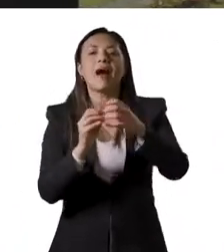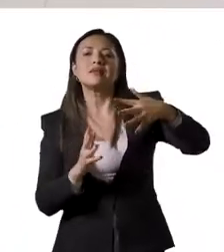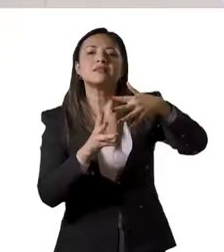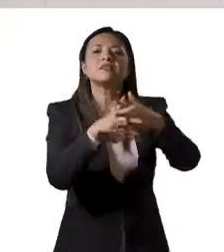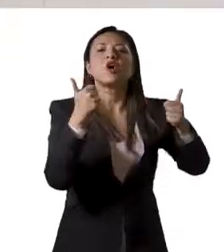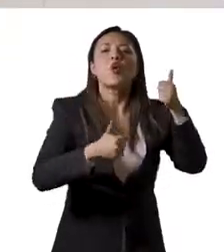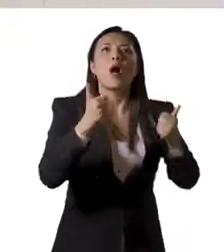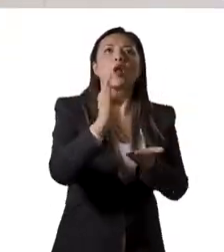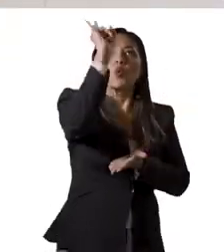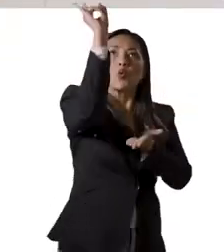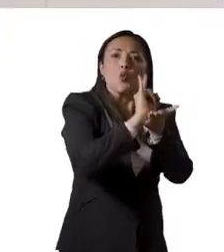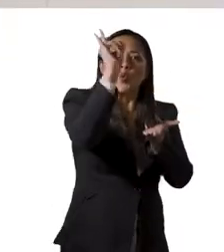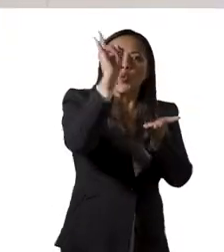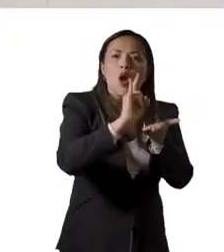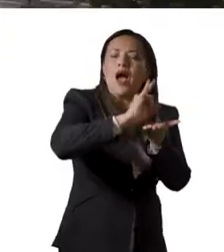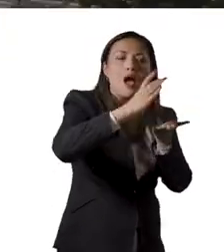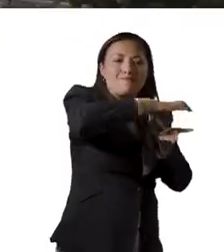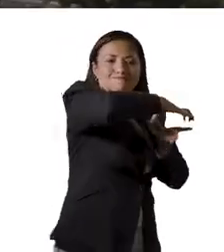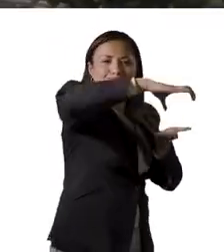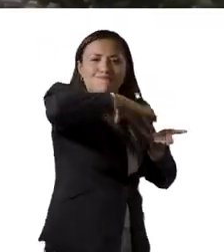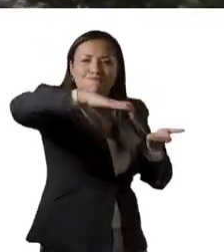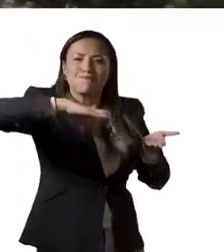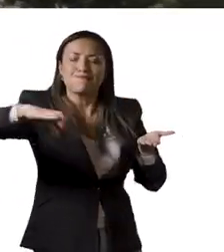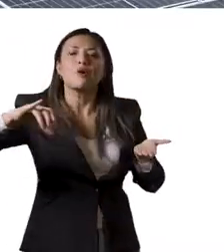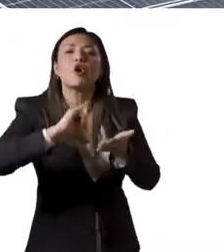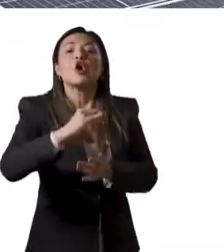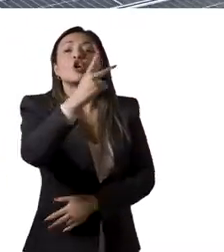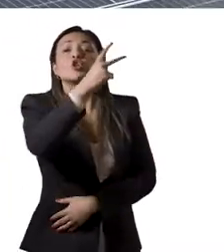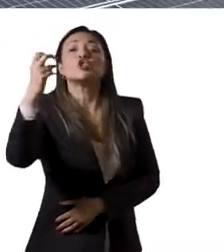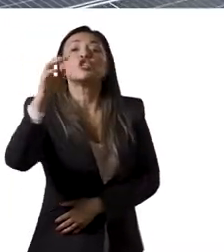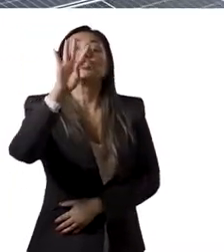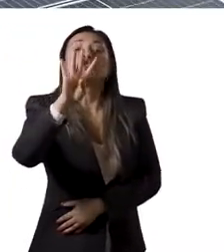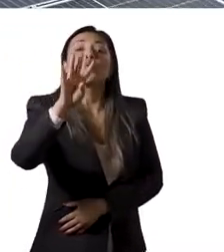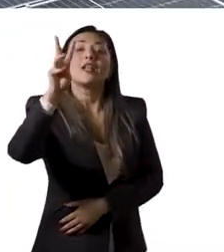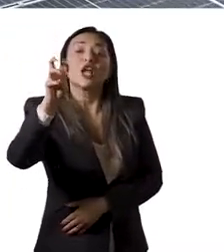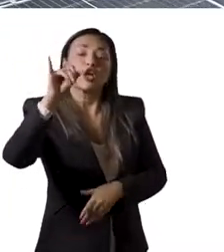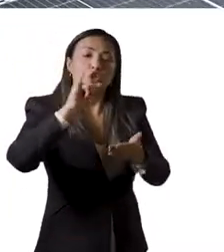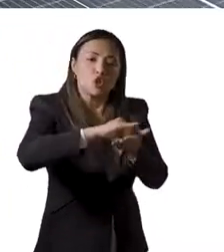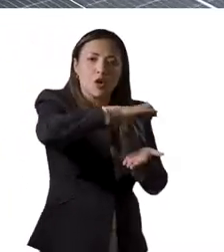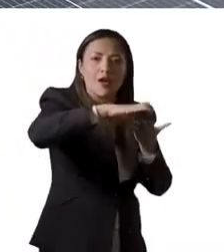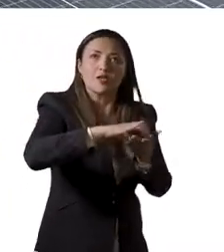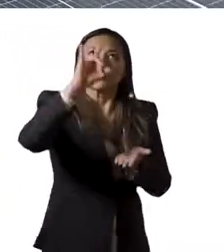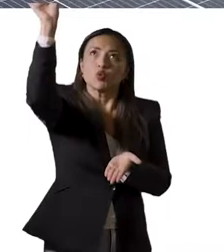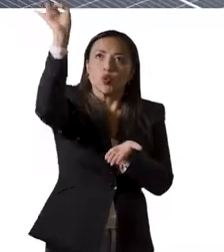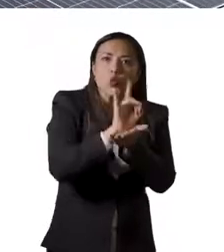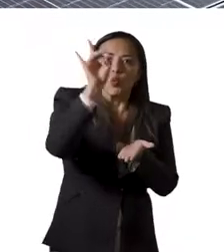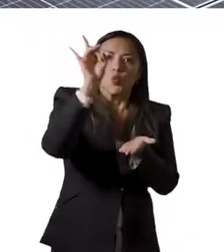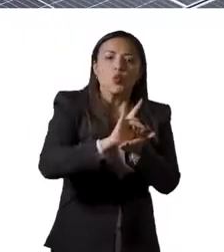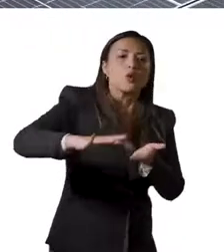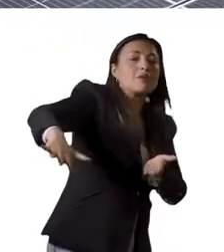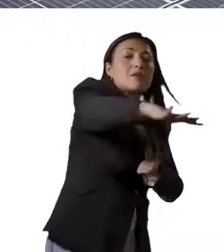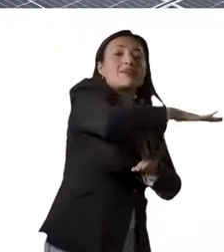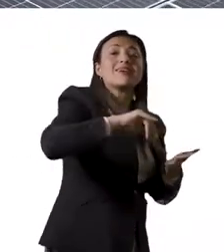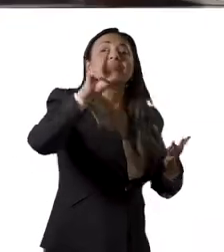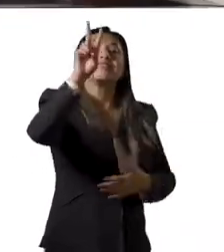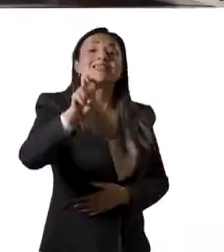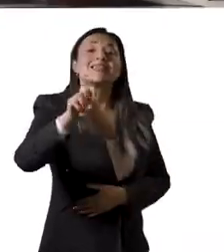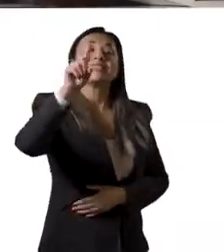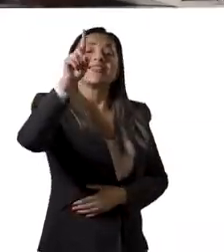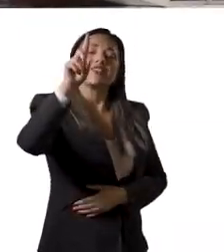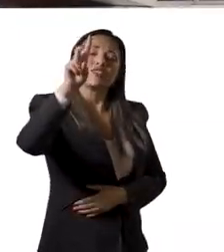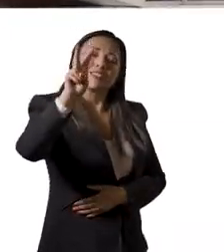para el desarrollo de actividades culturales y de bienestar y se implementó un sistema de captación solar con la